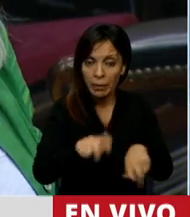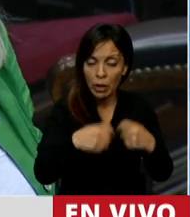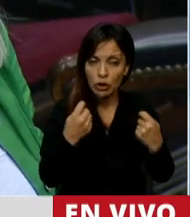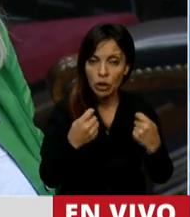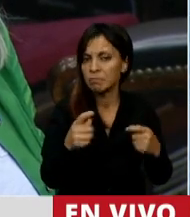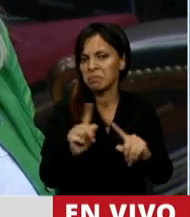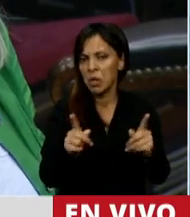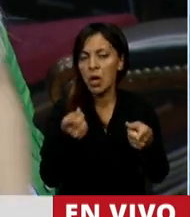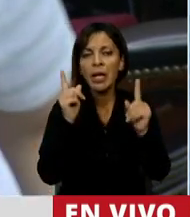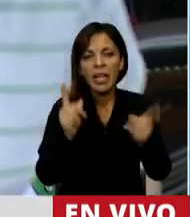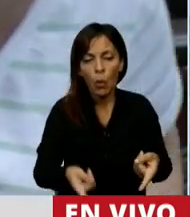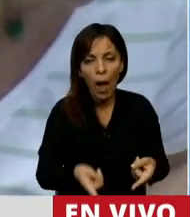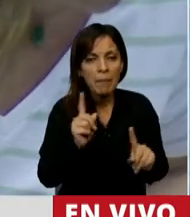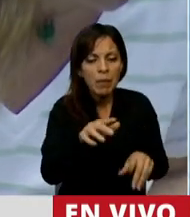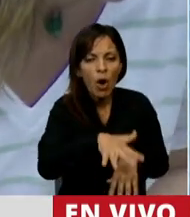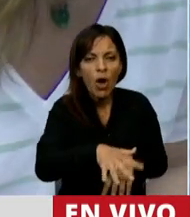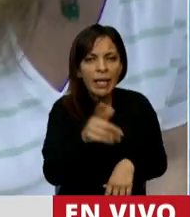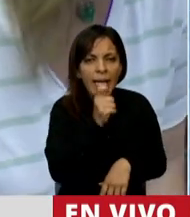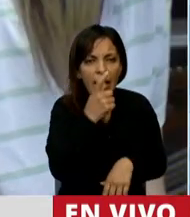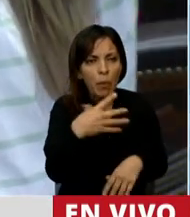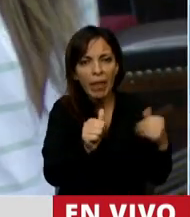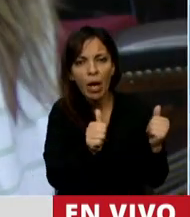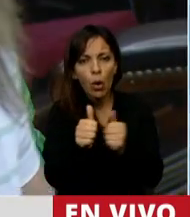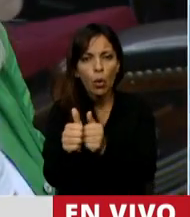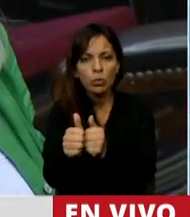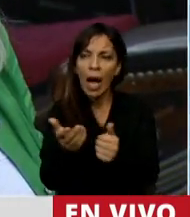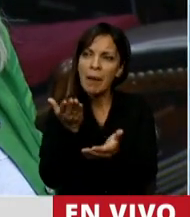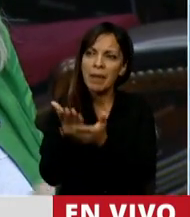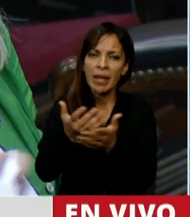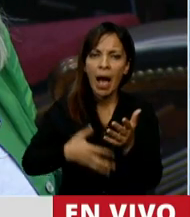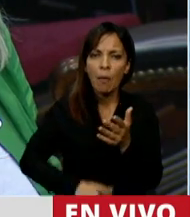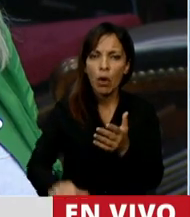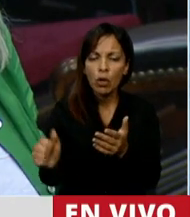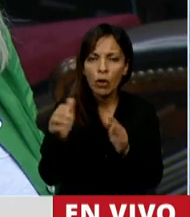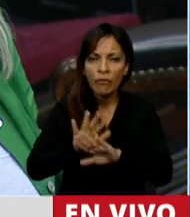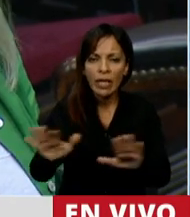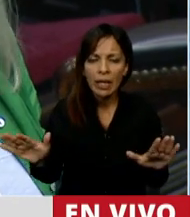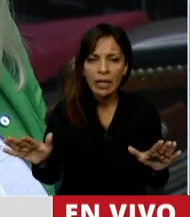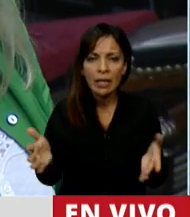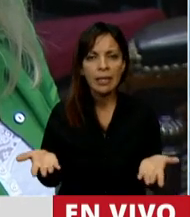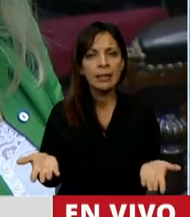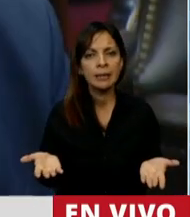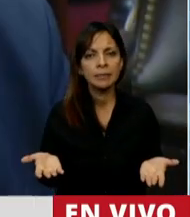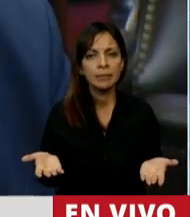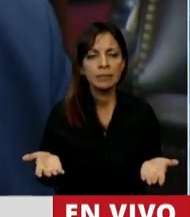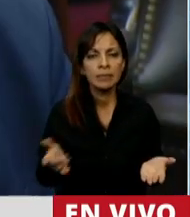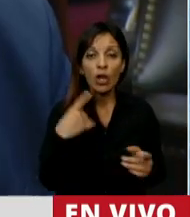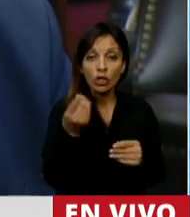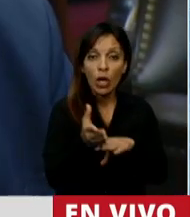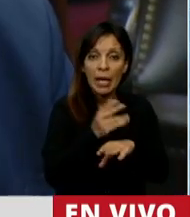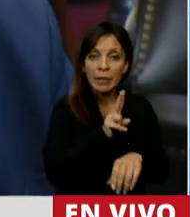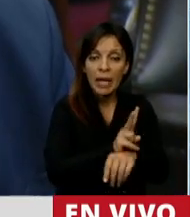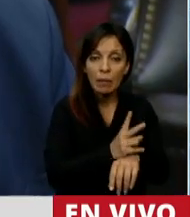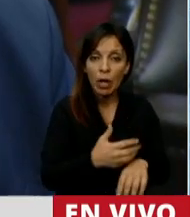con quien la violó a solicitar la interrupción del embarazo. ¿Estamos evitando los